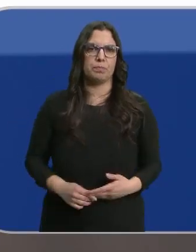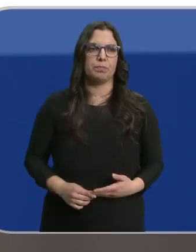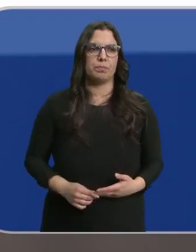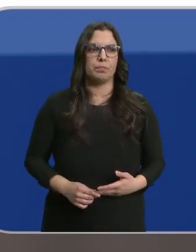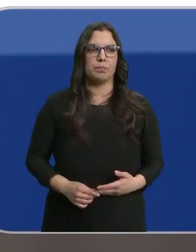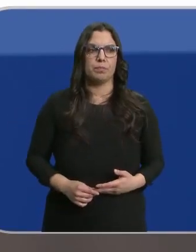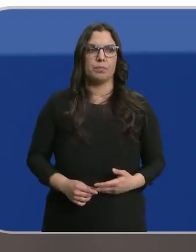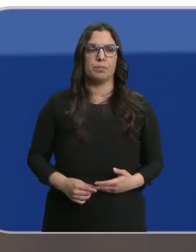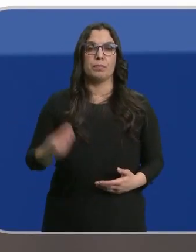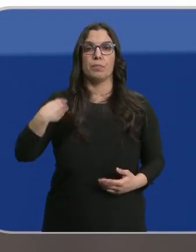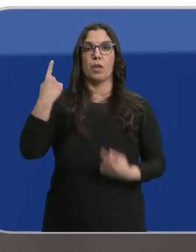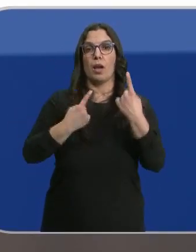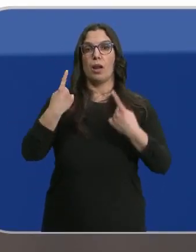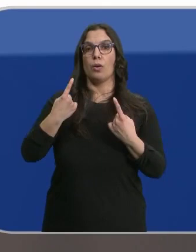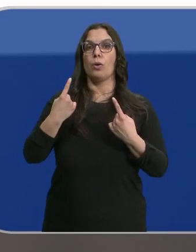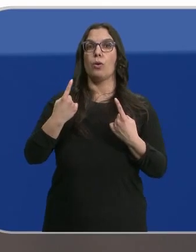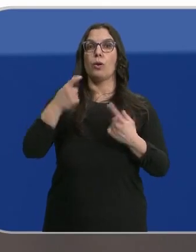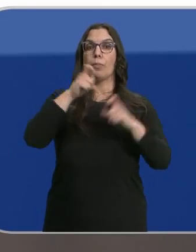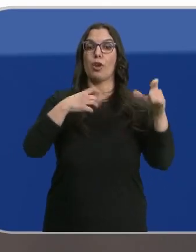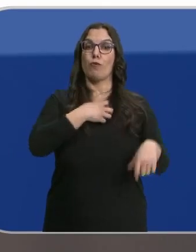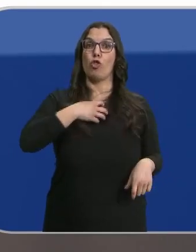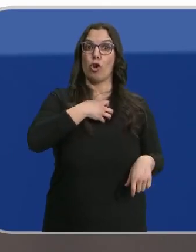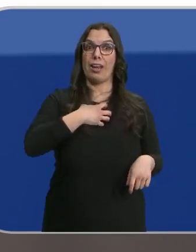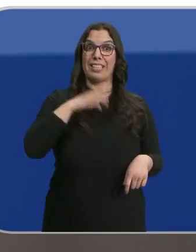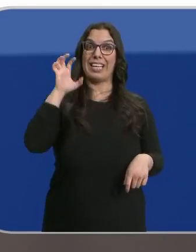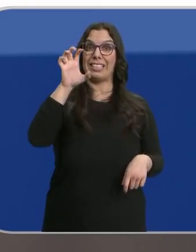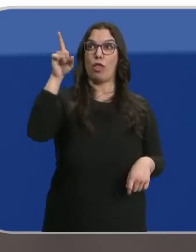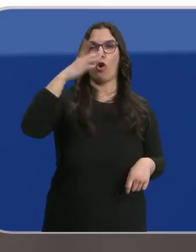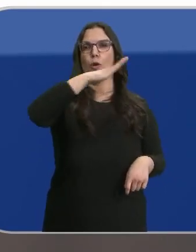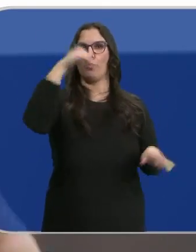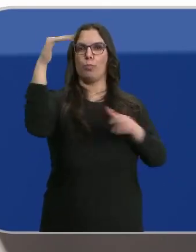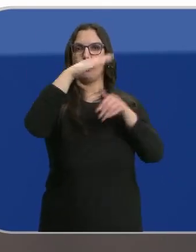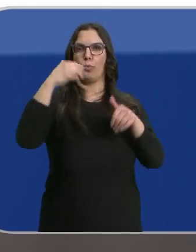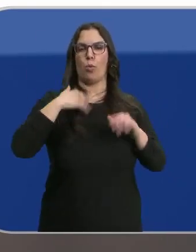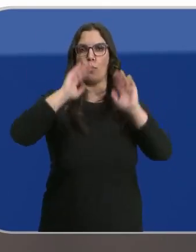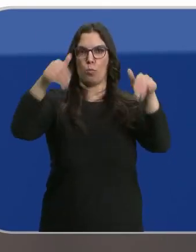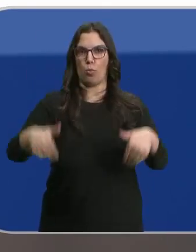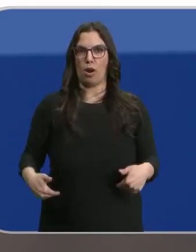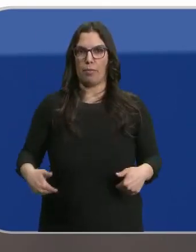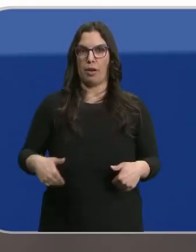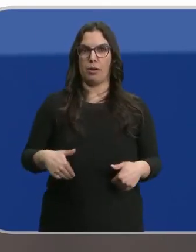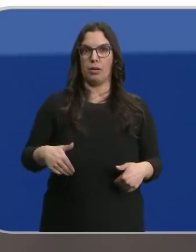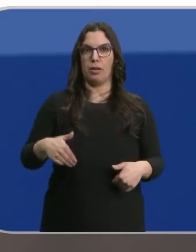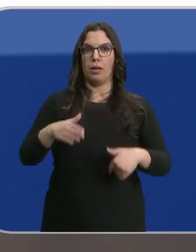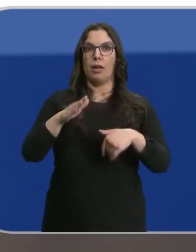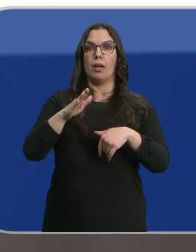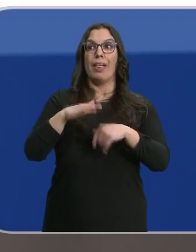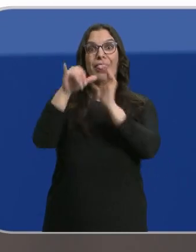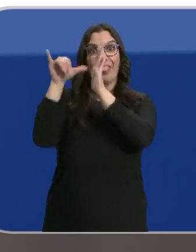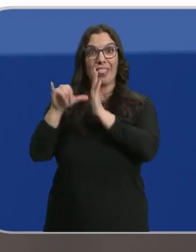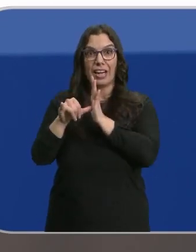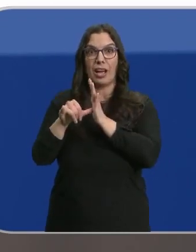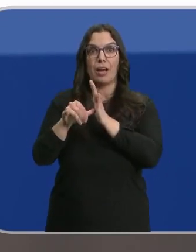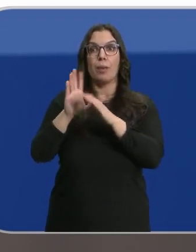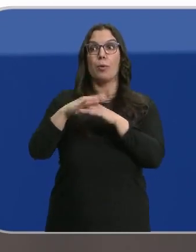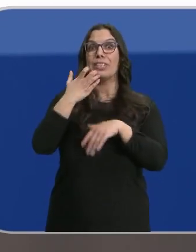Se llamó a la vuelta de las personas que eran funcionarias del Estado. Si no al país, sí que cerca del país para poder entrar al país en el caso de que el país